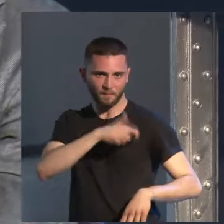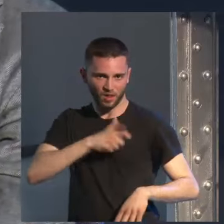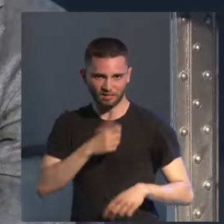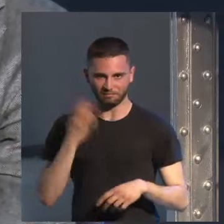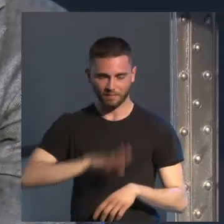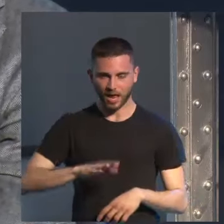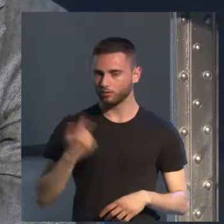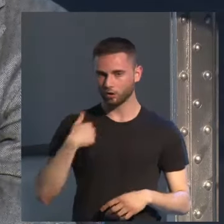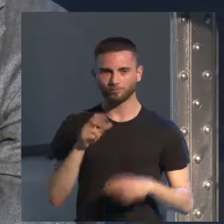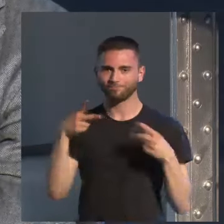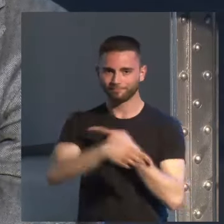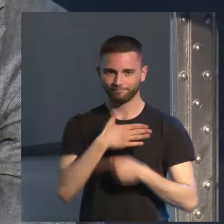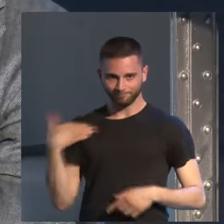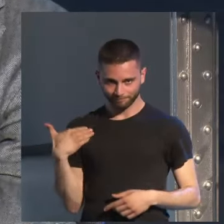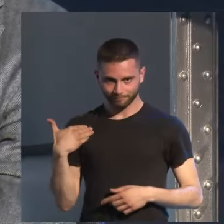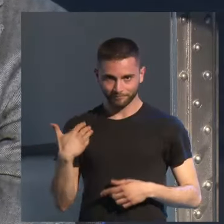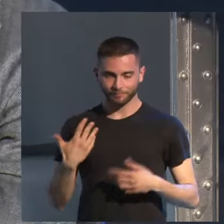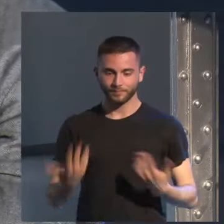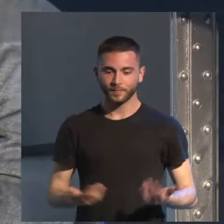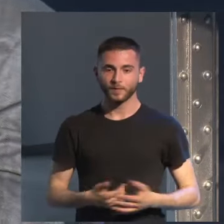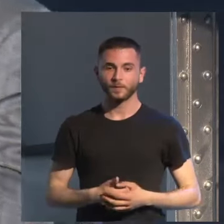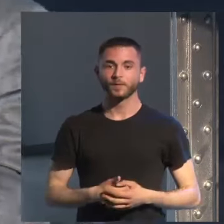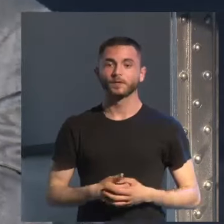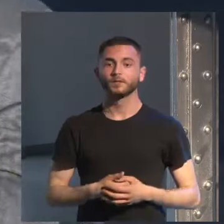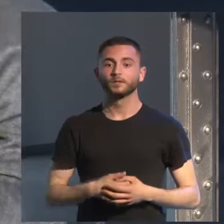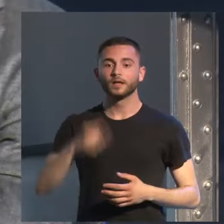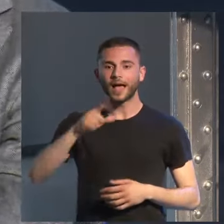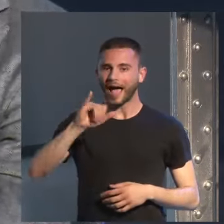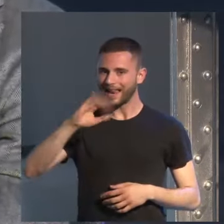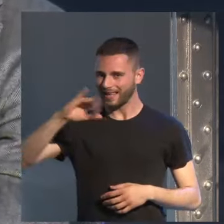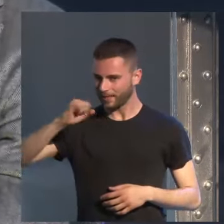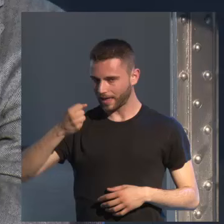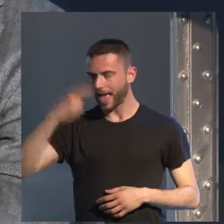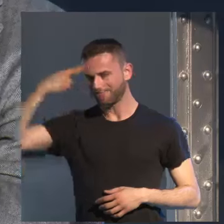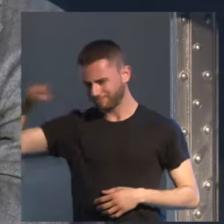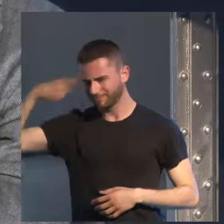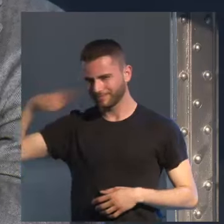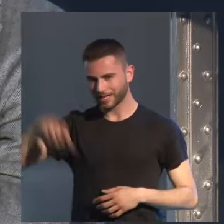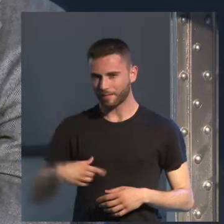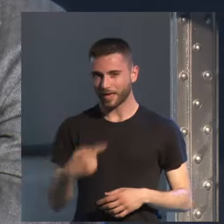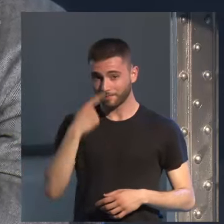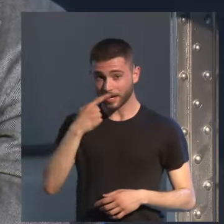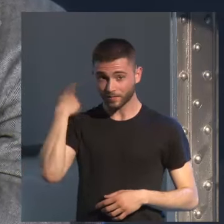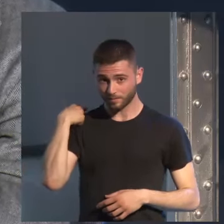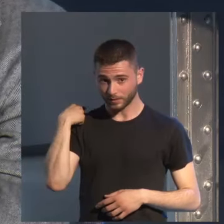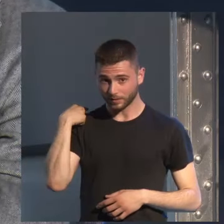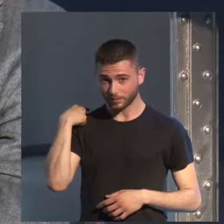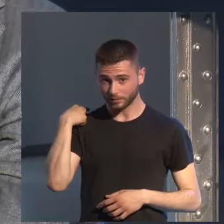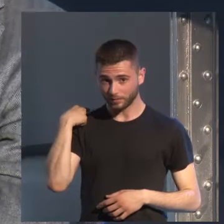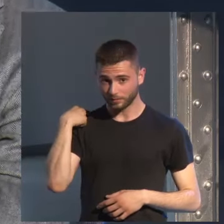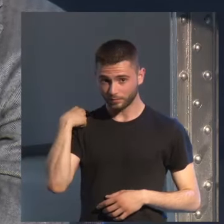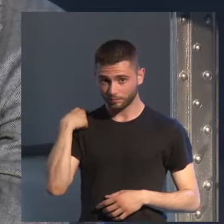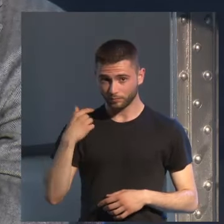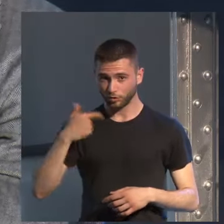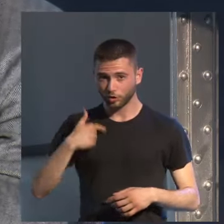Pero también porque... y Alicia sabe lo que es eso. Este último año ya